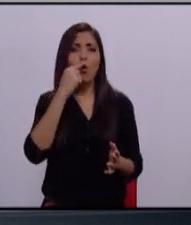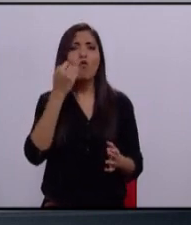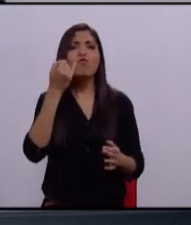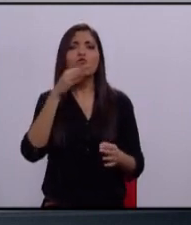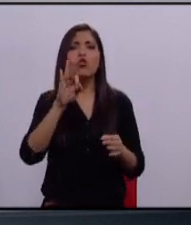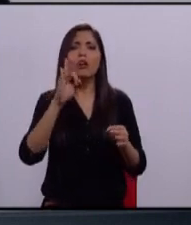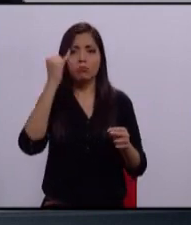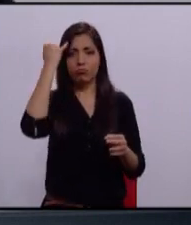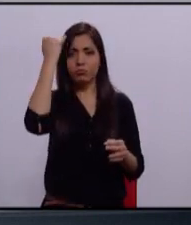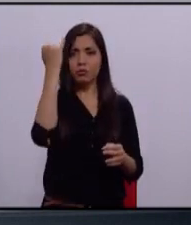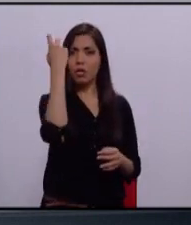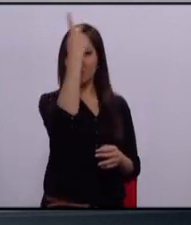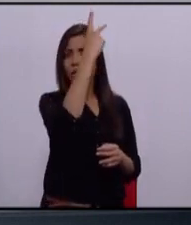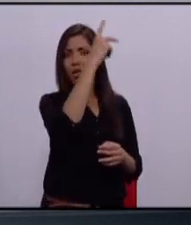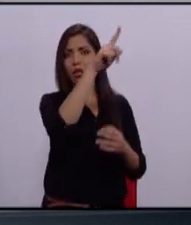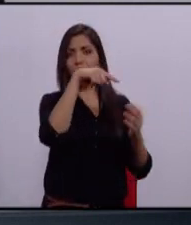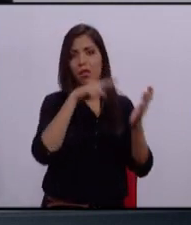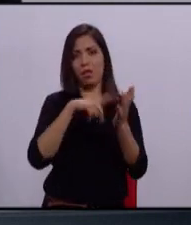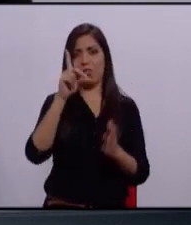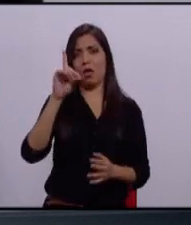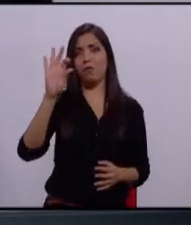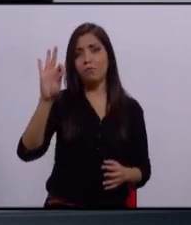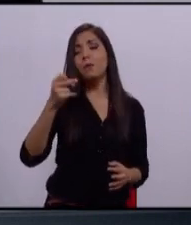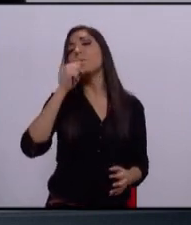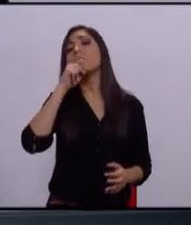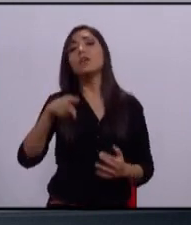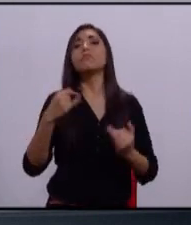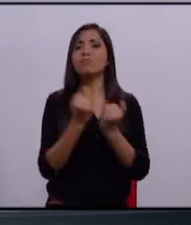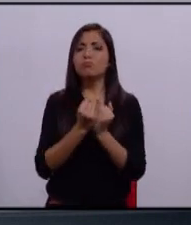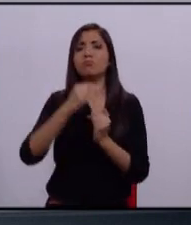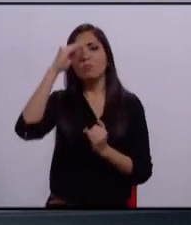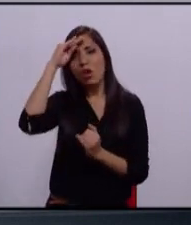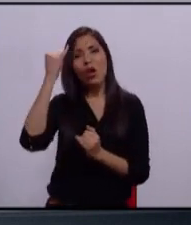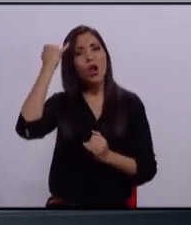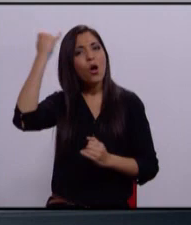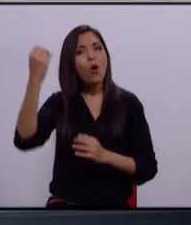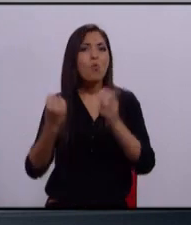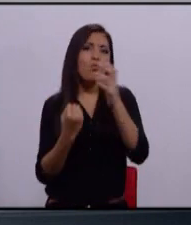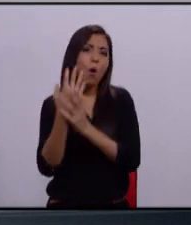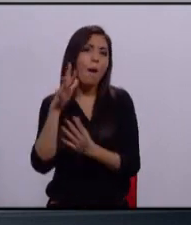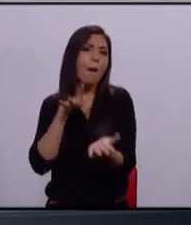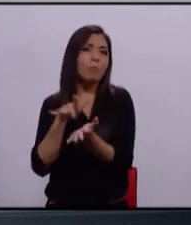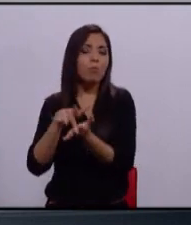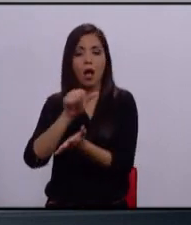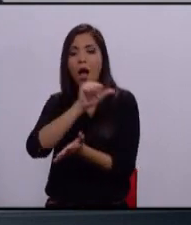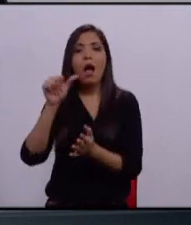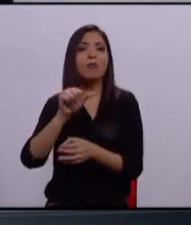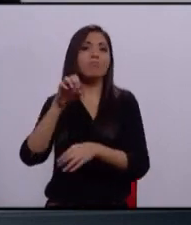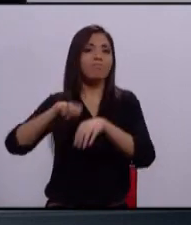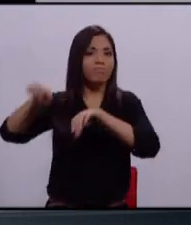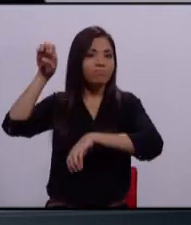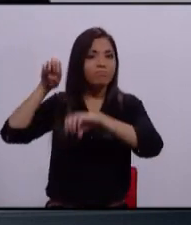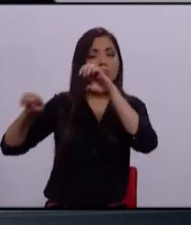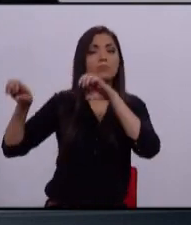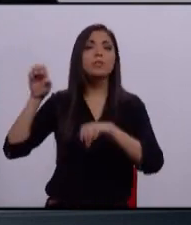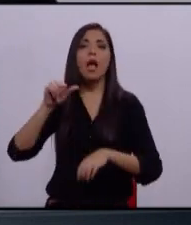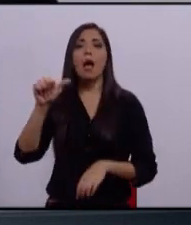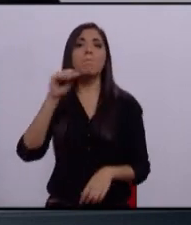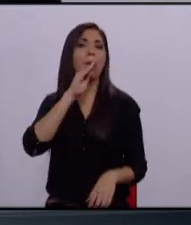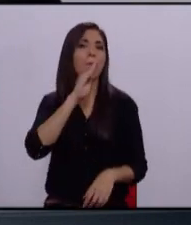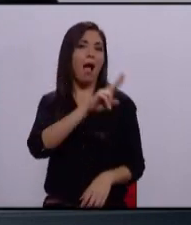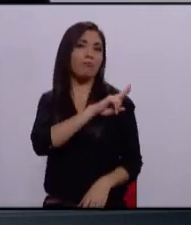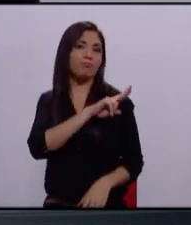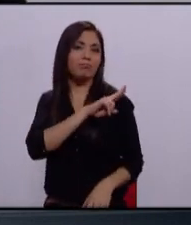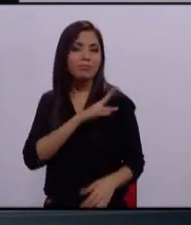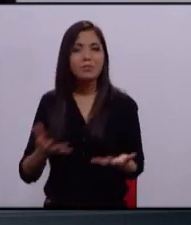modelo ha construido ciudadanía, se ha podido generar otros apoyos como el apoyo a las personas de la tercera edad, a las madres jefas de familia,